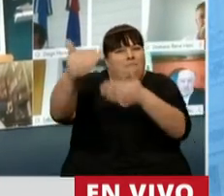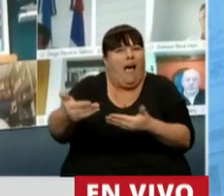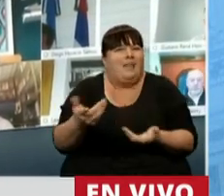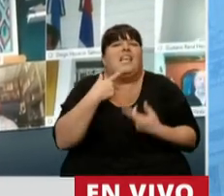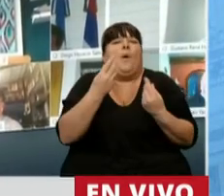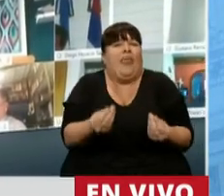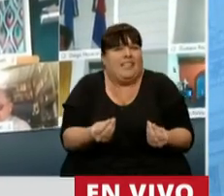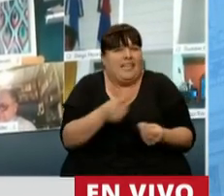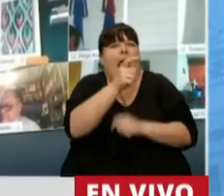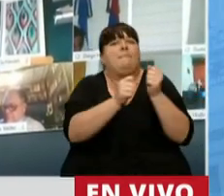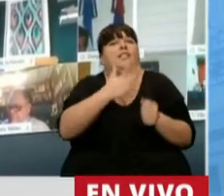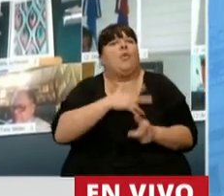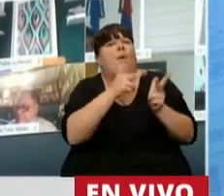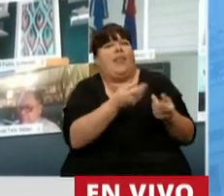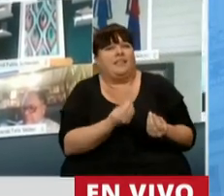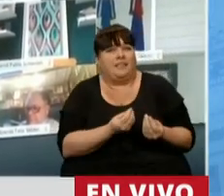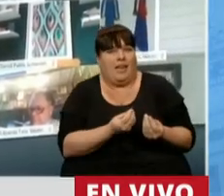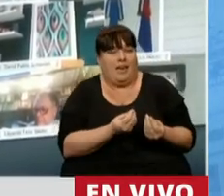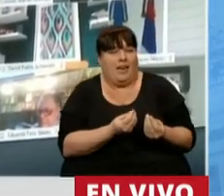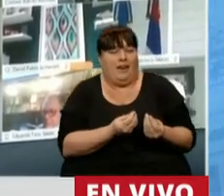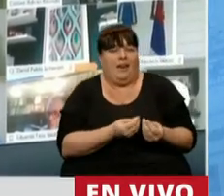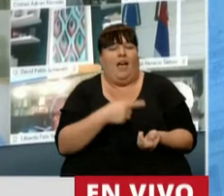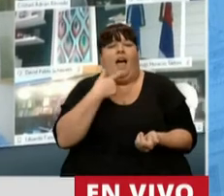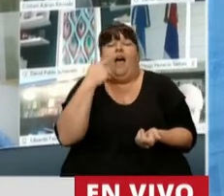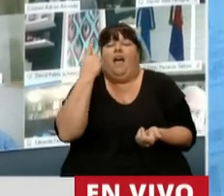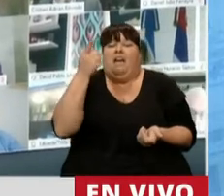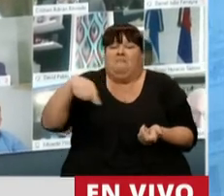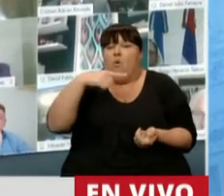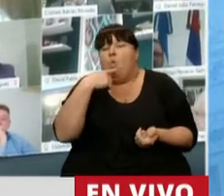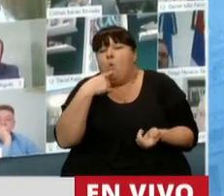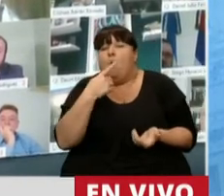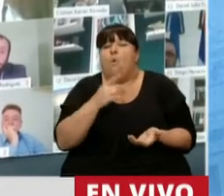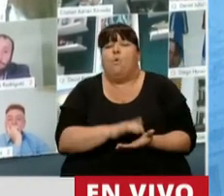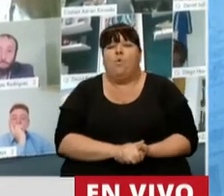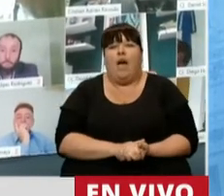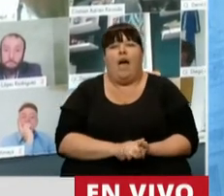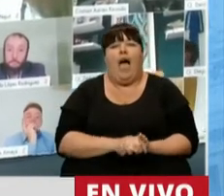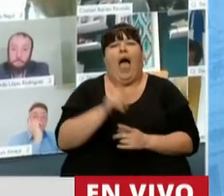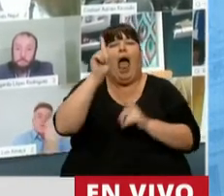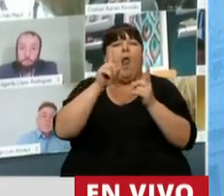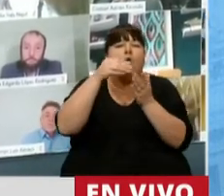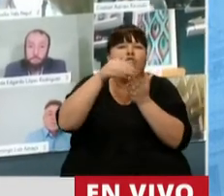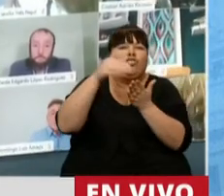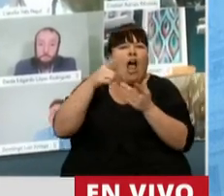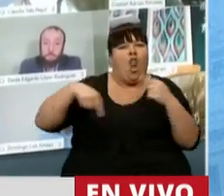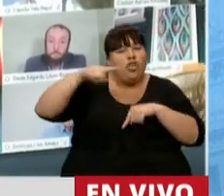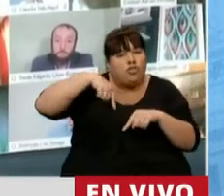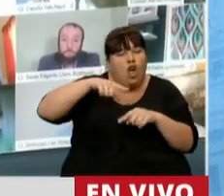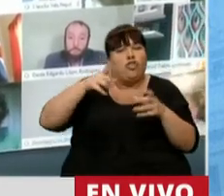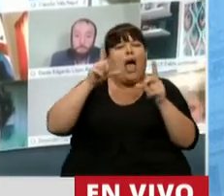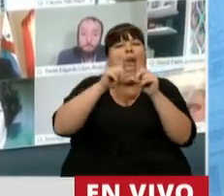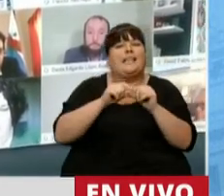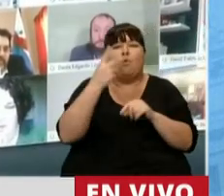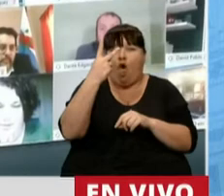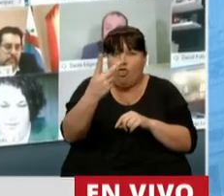van a decir a estos empresarios? Llegaron a cuestionar algunas exclusiones que nosotros, en el